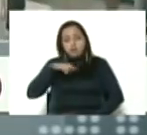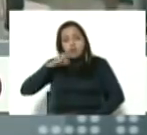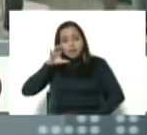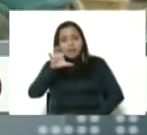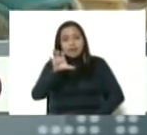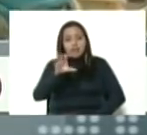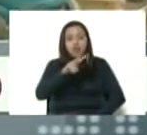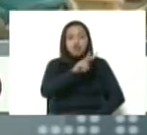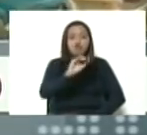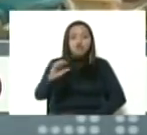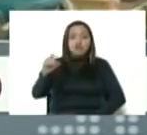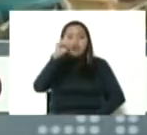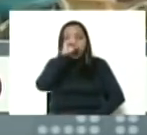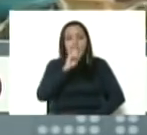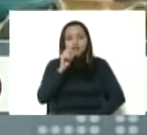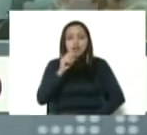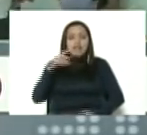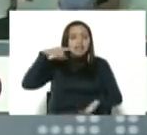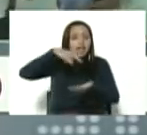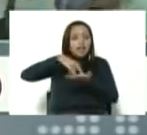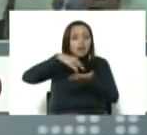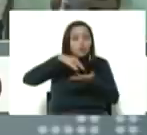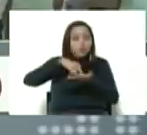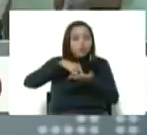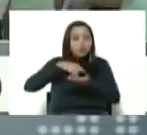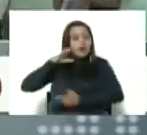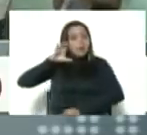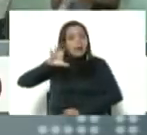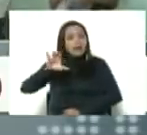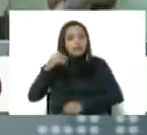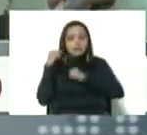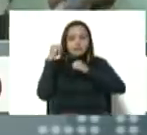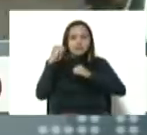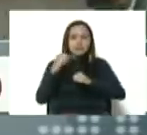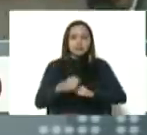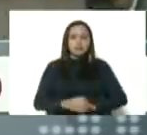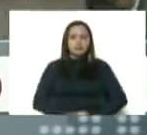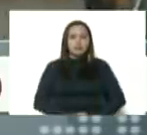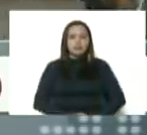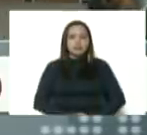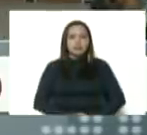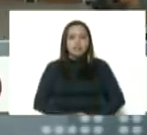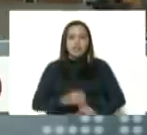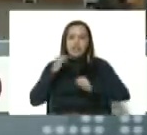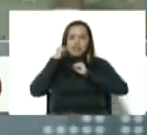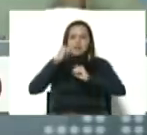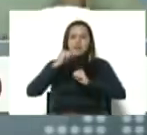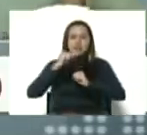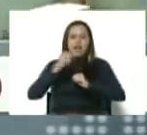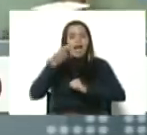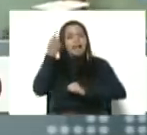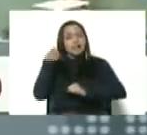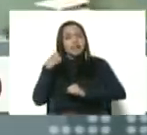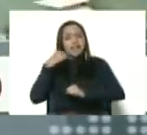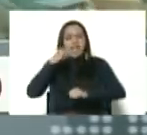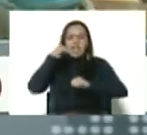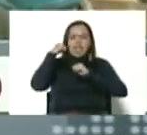En estos 200 años de Carabobo, una patria invencibles. Invictos ayer,